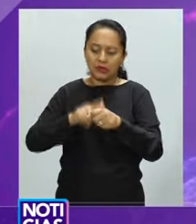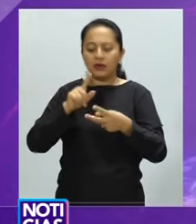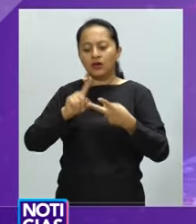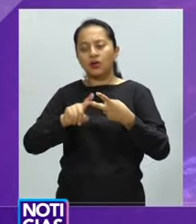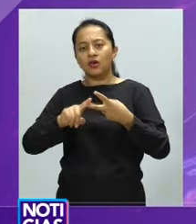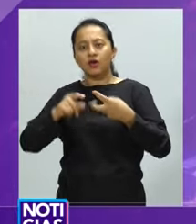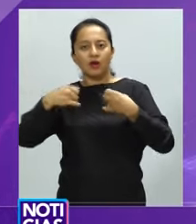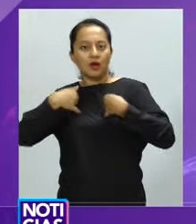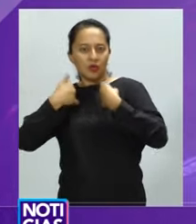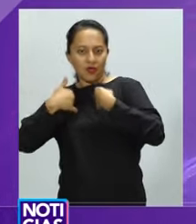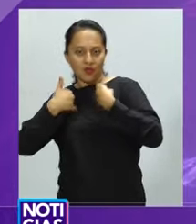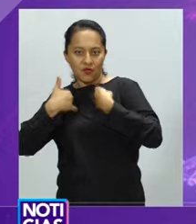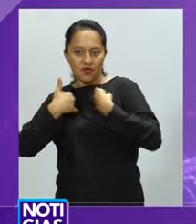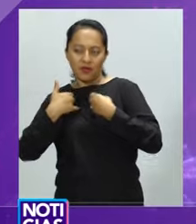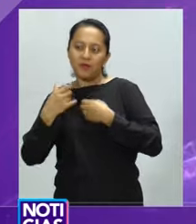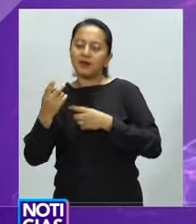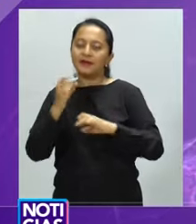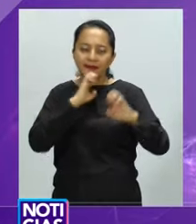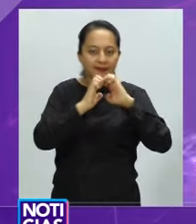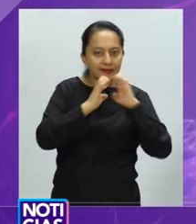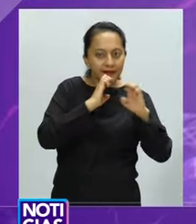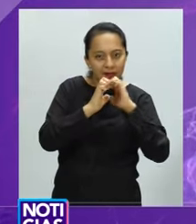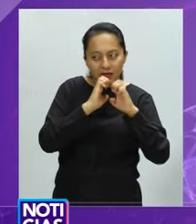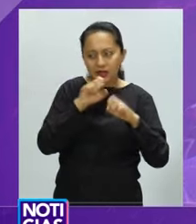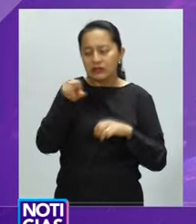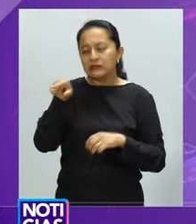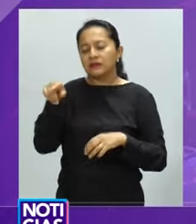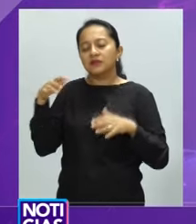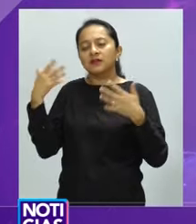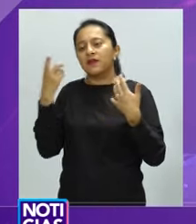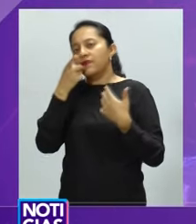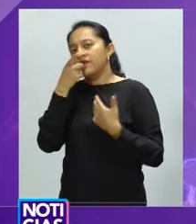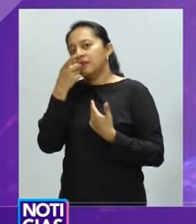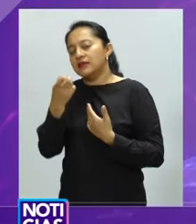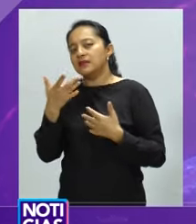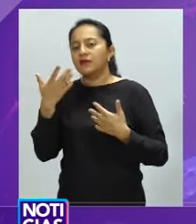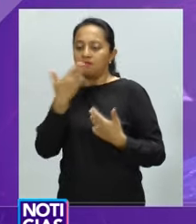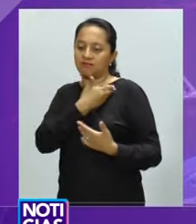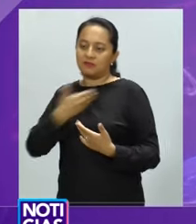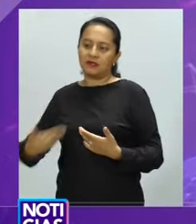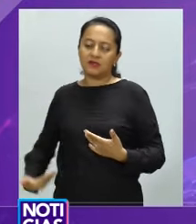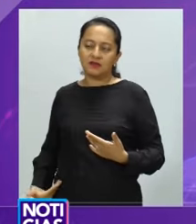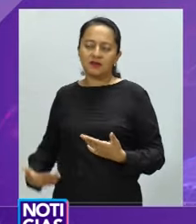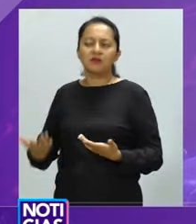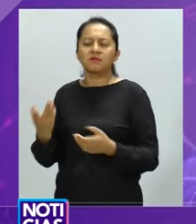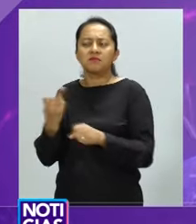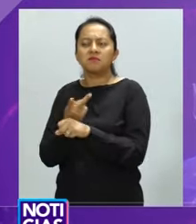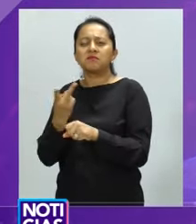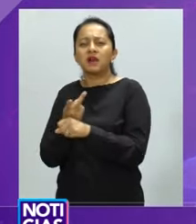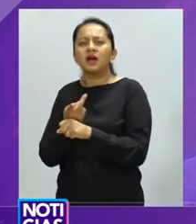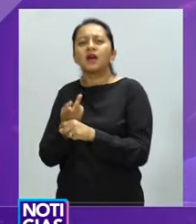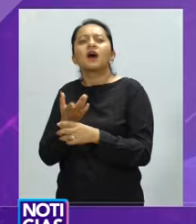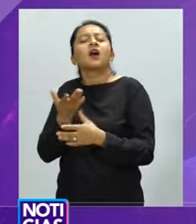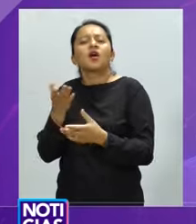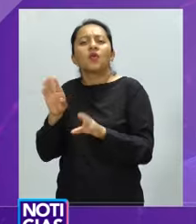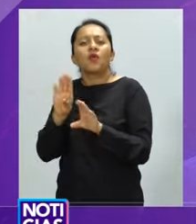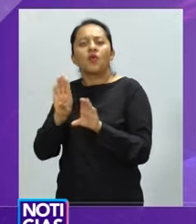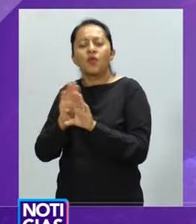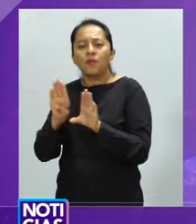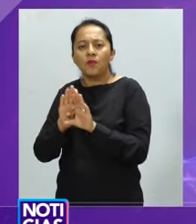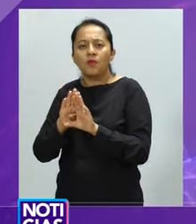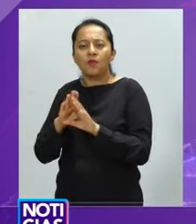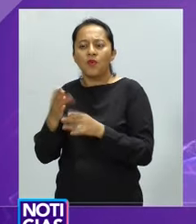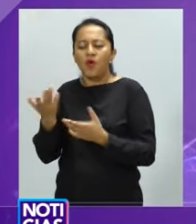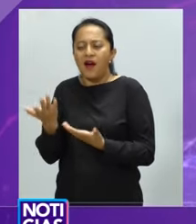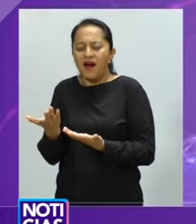de credibilidad. El asesinato de periodistas en el país como un signo que cuarta la democracia de México. La lógica comercial de